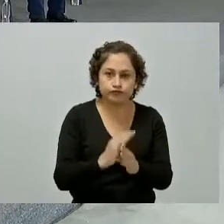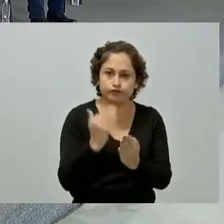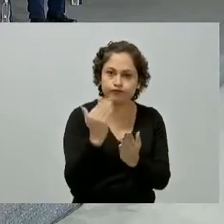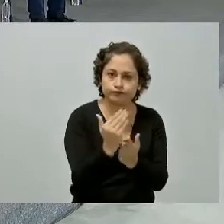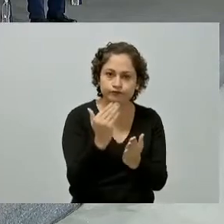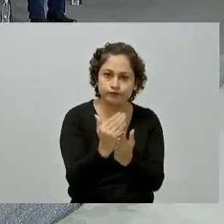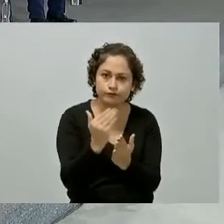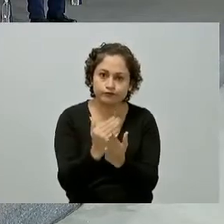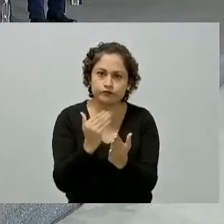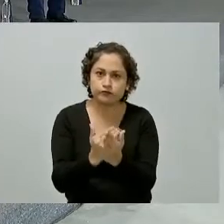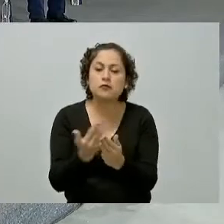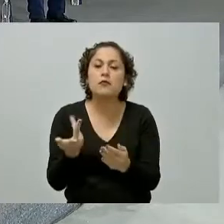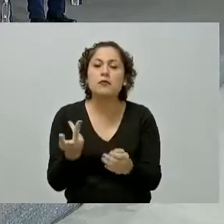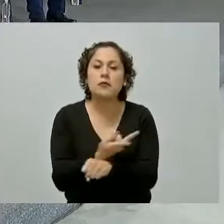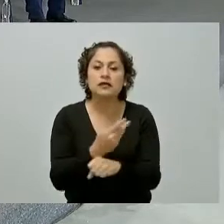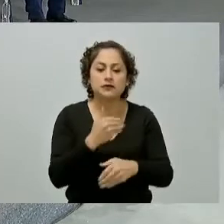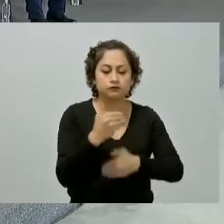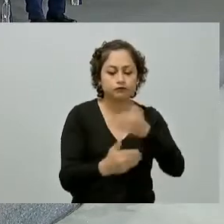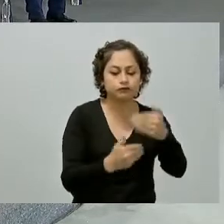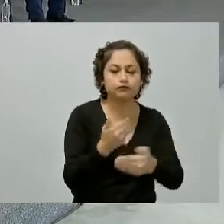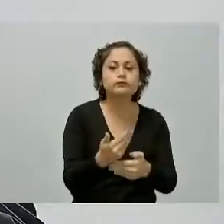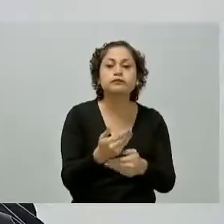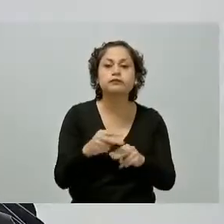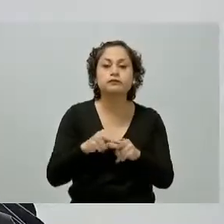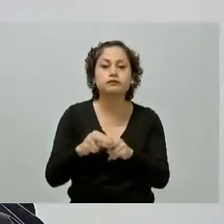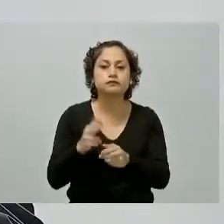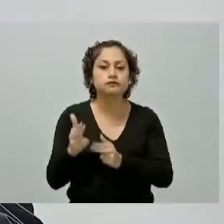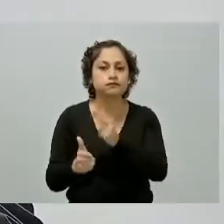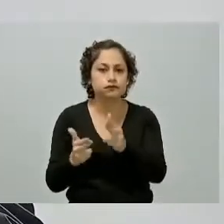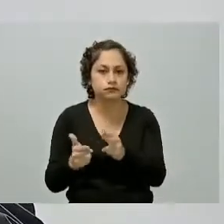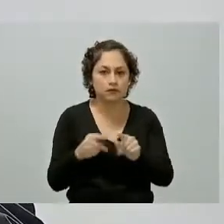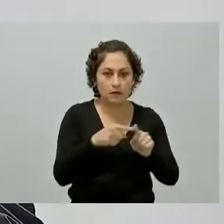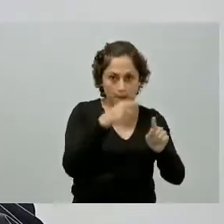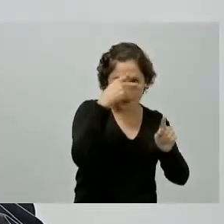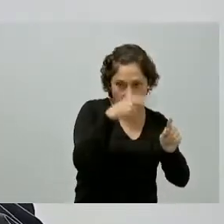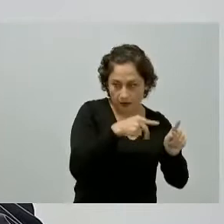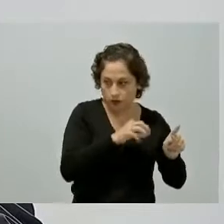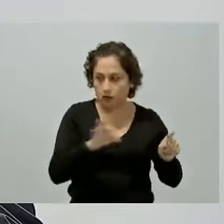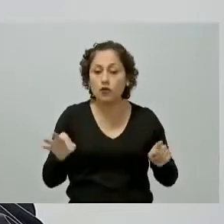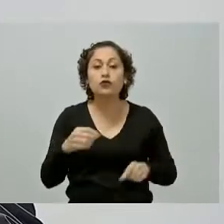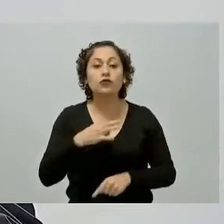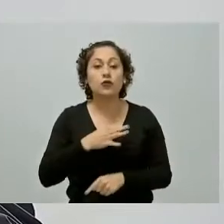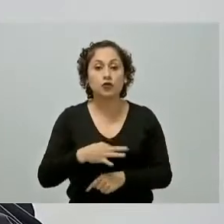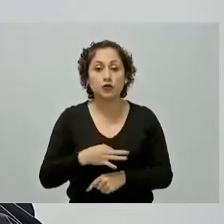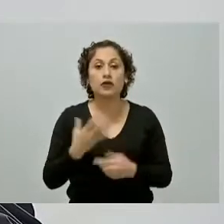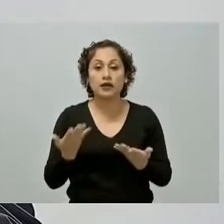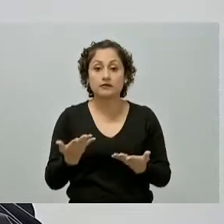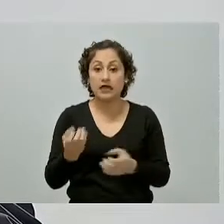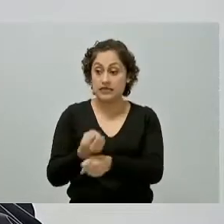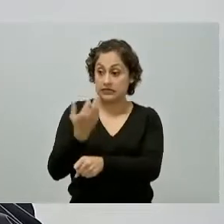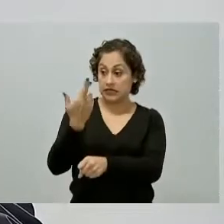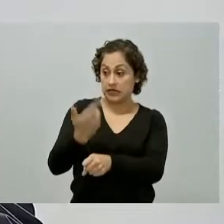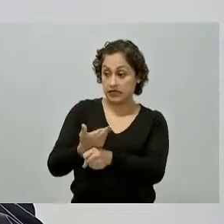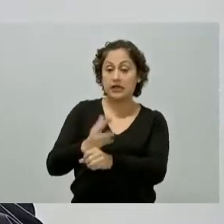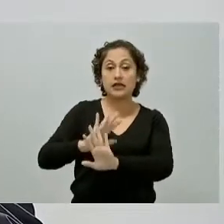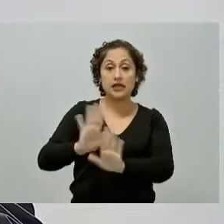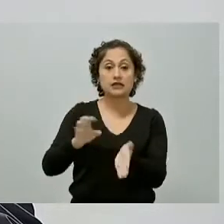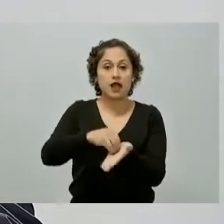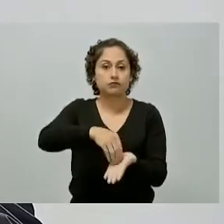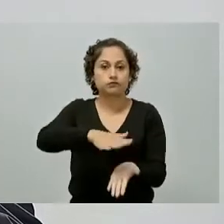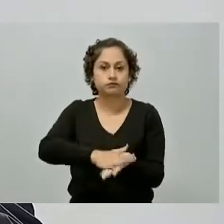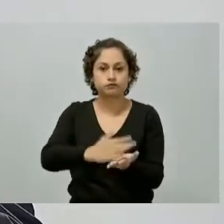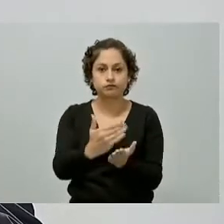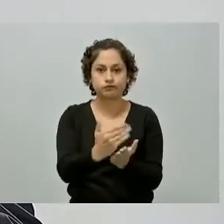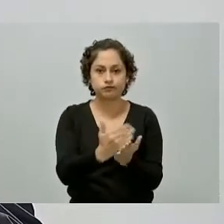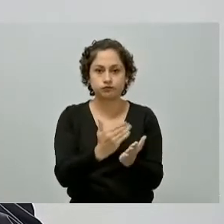el avance de las obras en el tren México-Toluca la secretaría ha establecido metas para